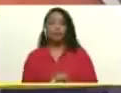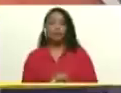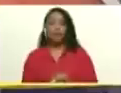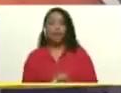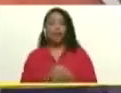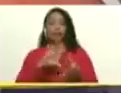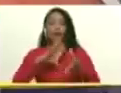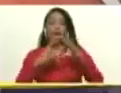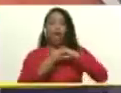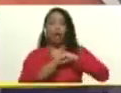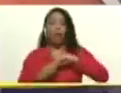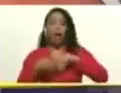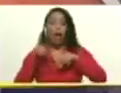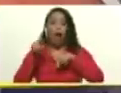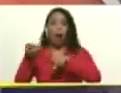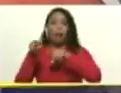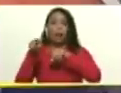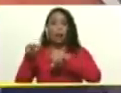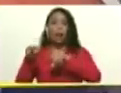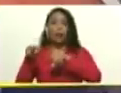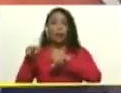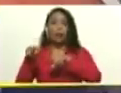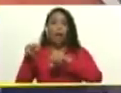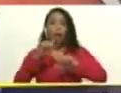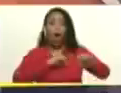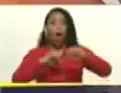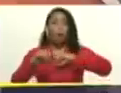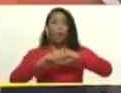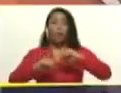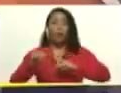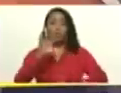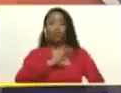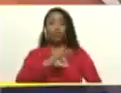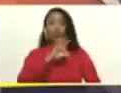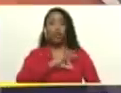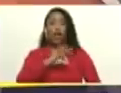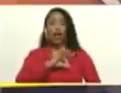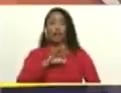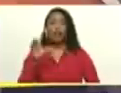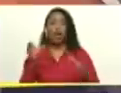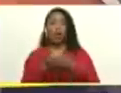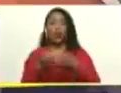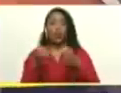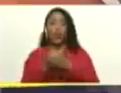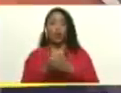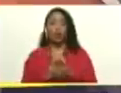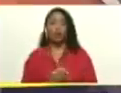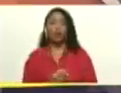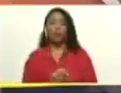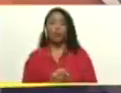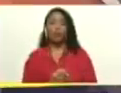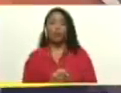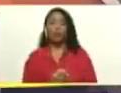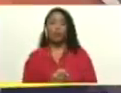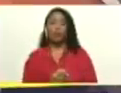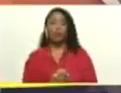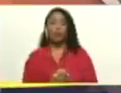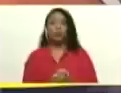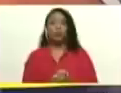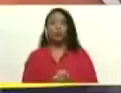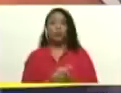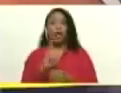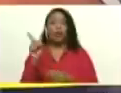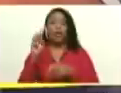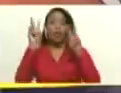CLAP, allí, en los movimientos sociales, en los movimientos sindicales, en los movimientos del Congreso de la nueva